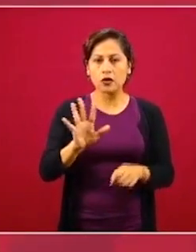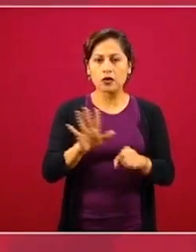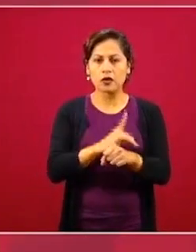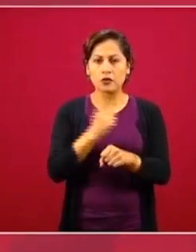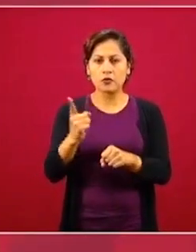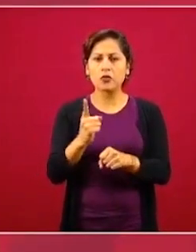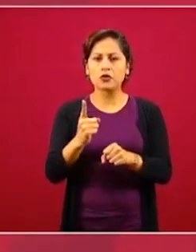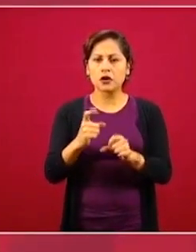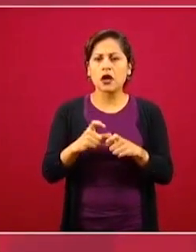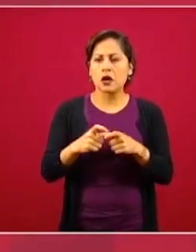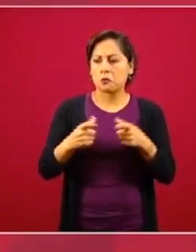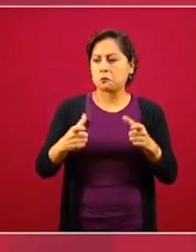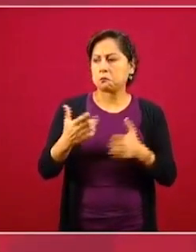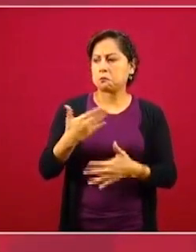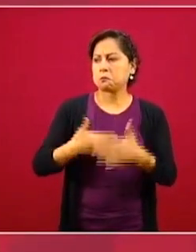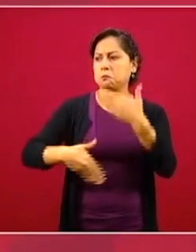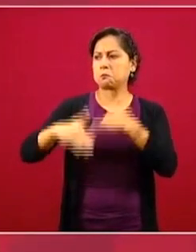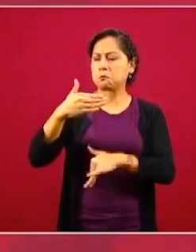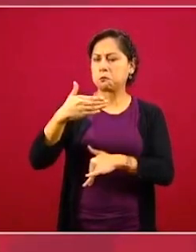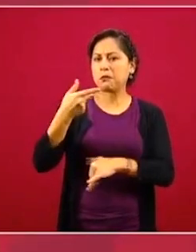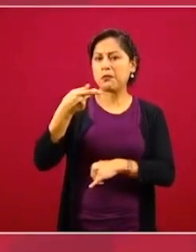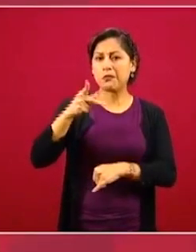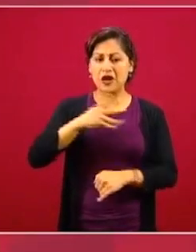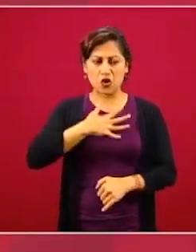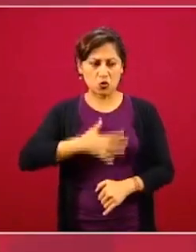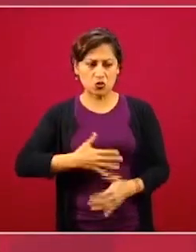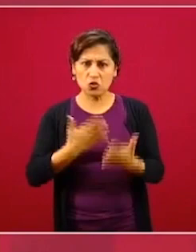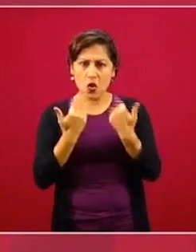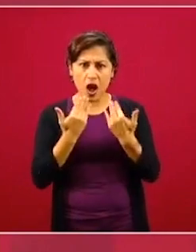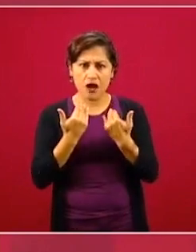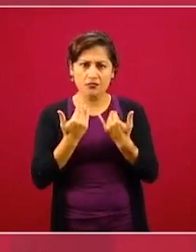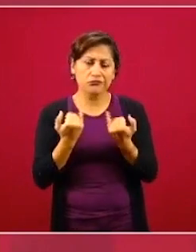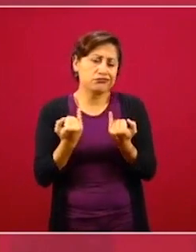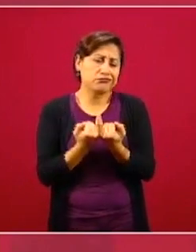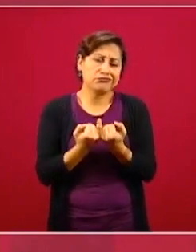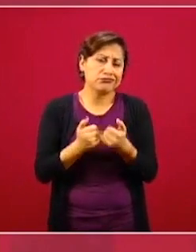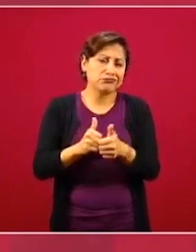injusticia es retroceso.